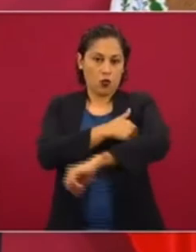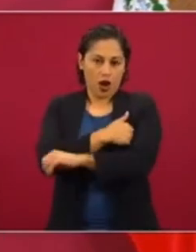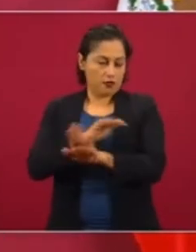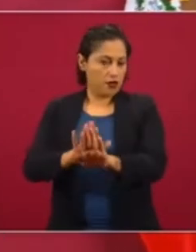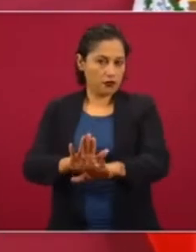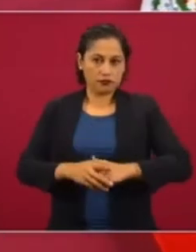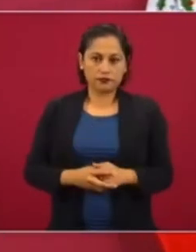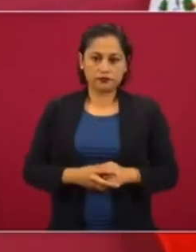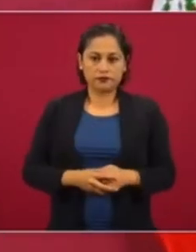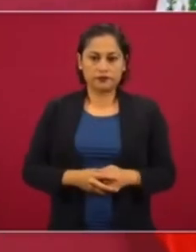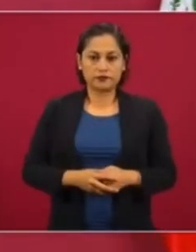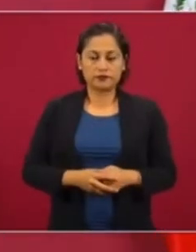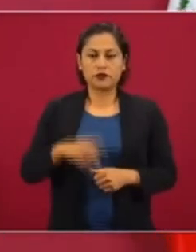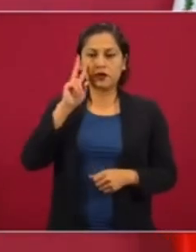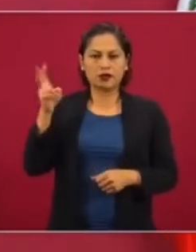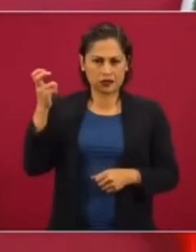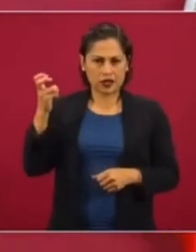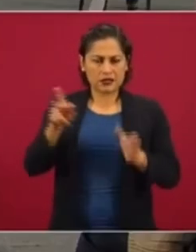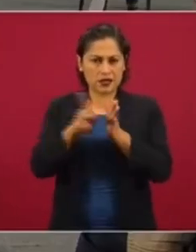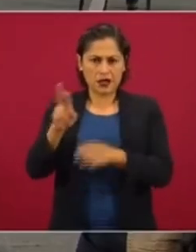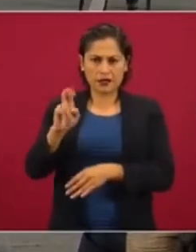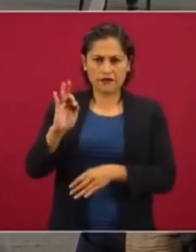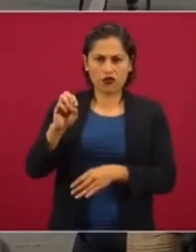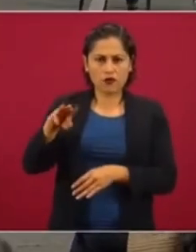Claro que no tienen el reforma ahí.